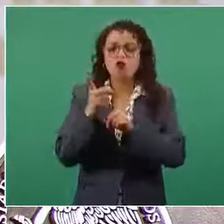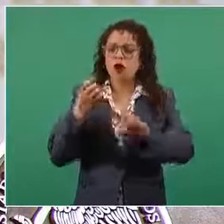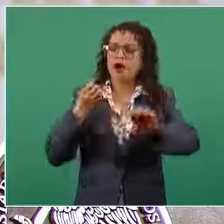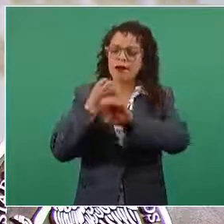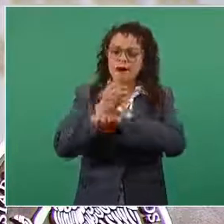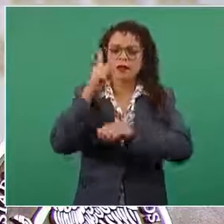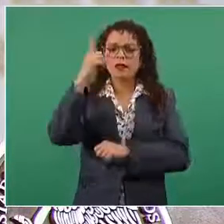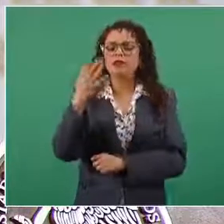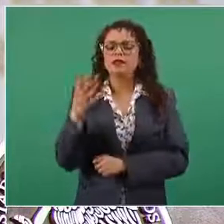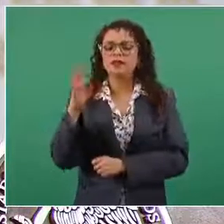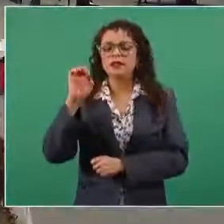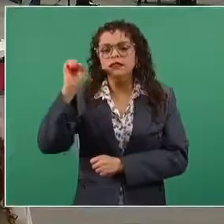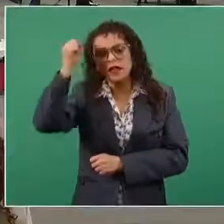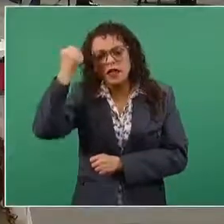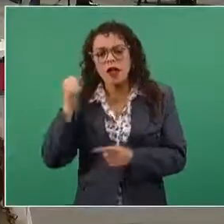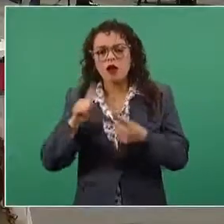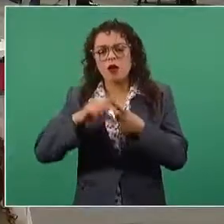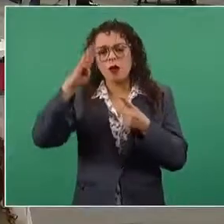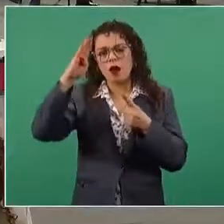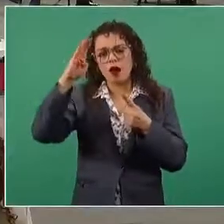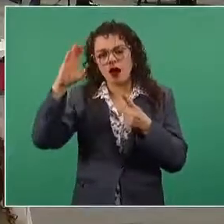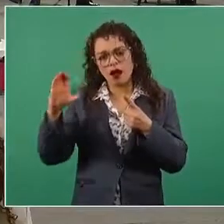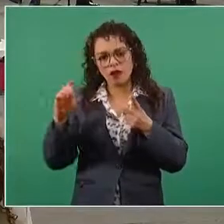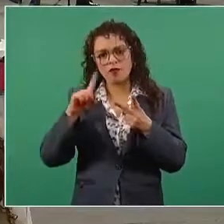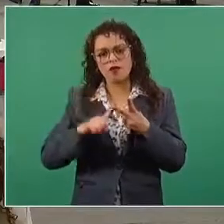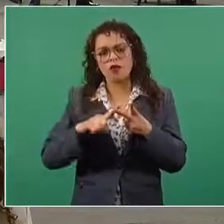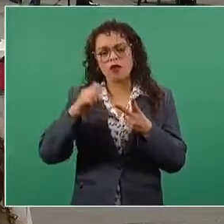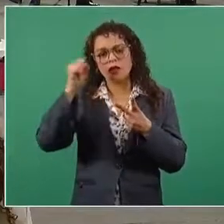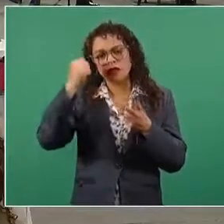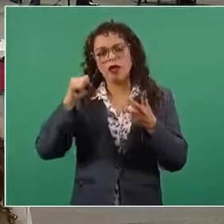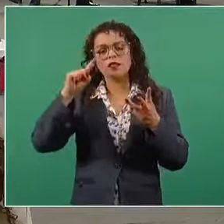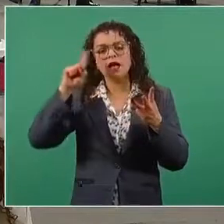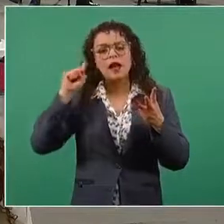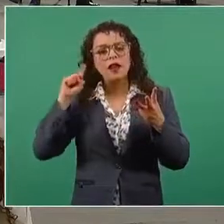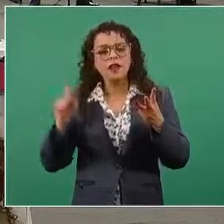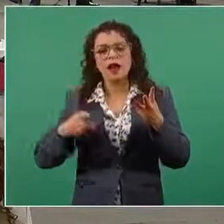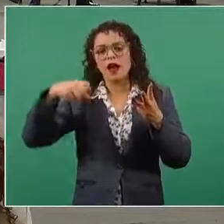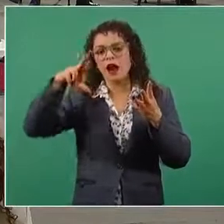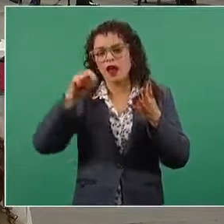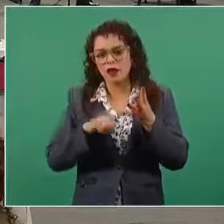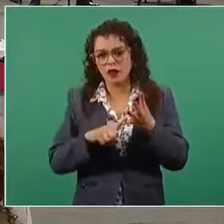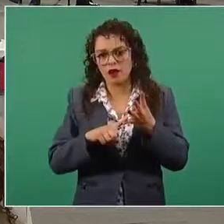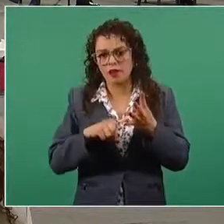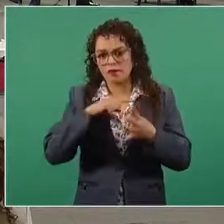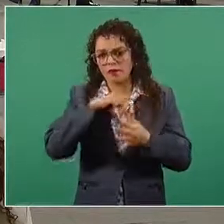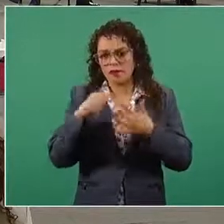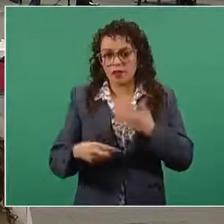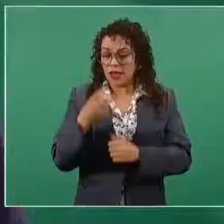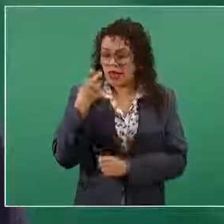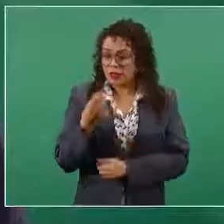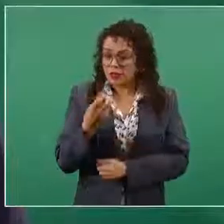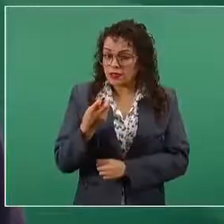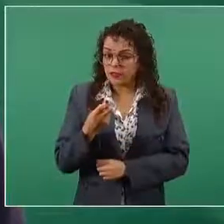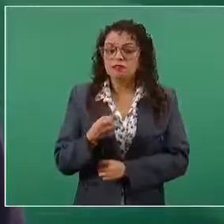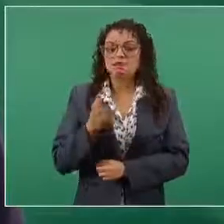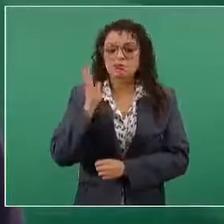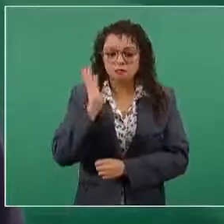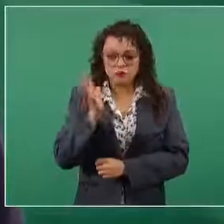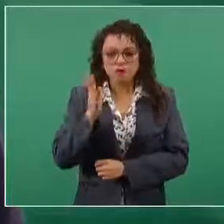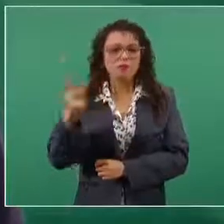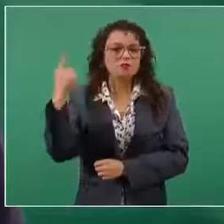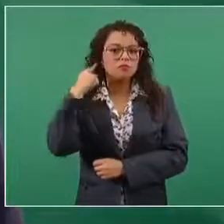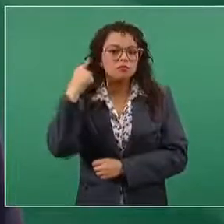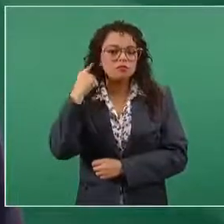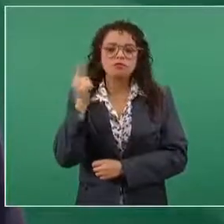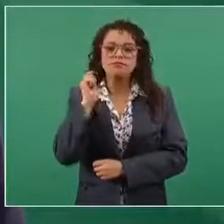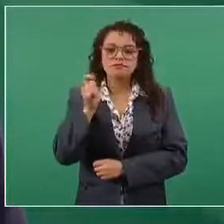Baja California, Guerrero, Zacatecas y Querétaro. Con esta intervención se han escuchado las voces de